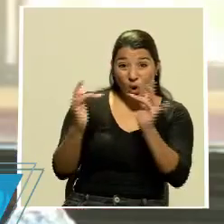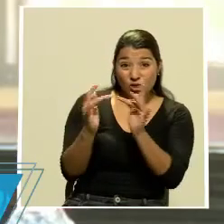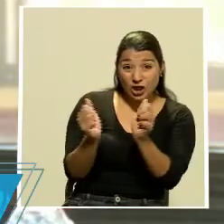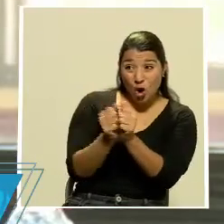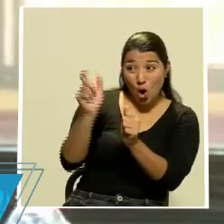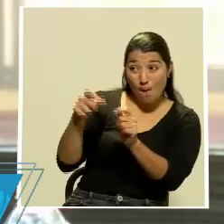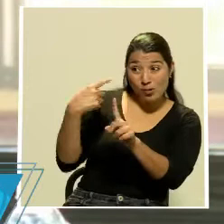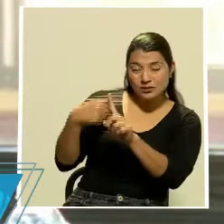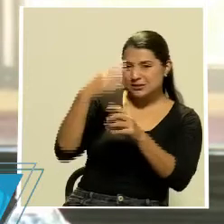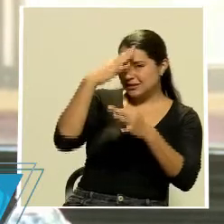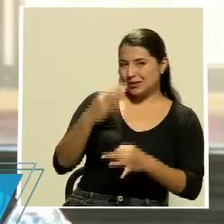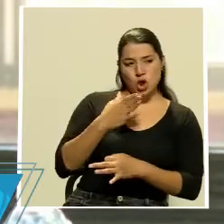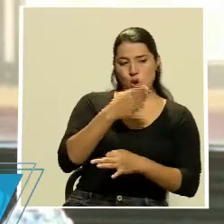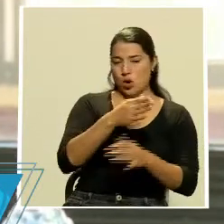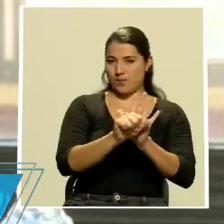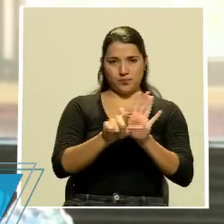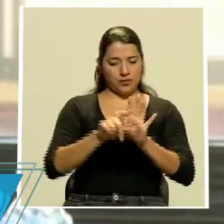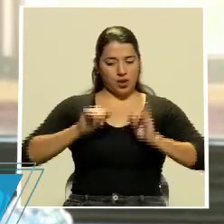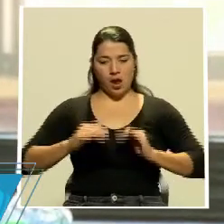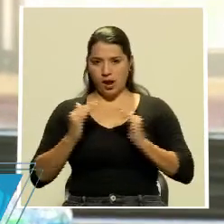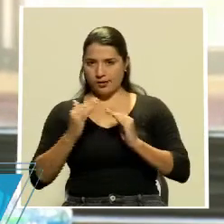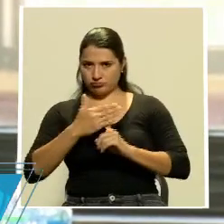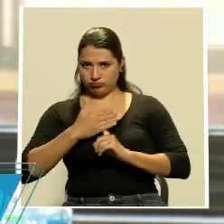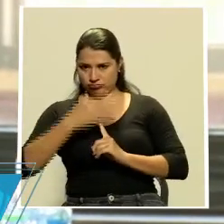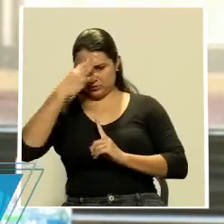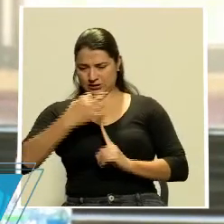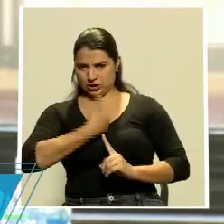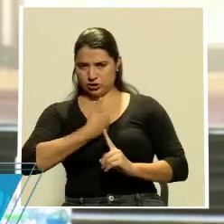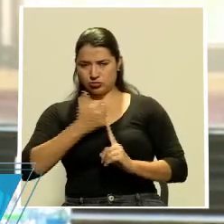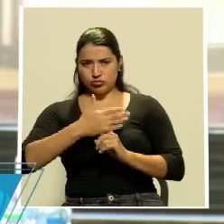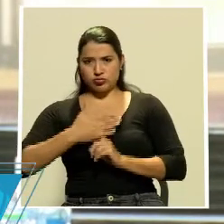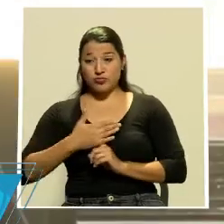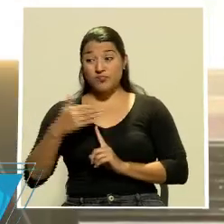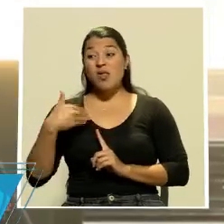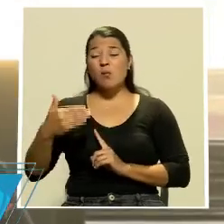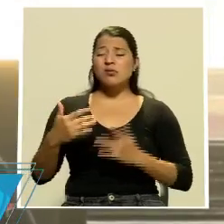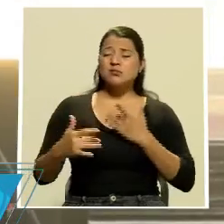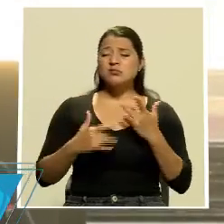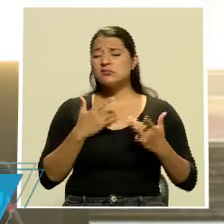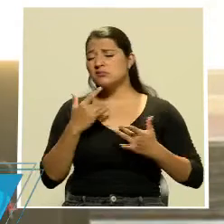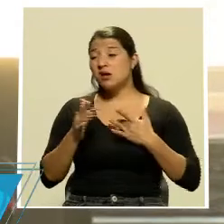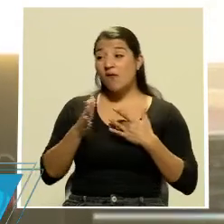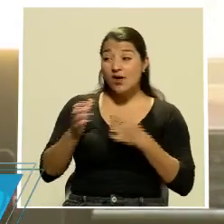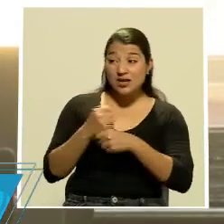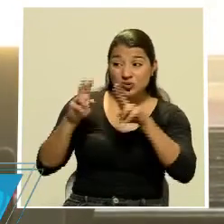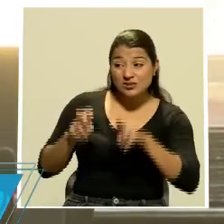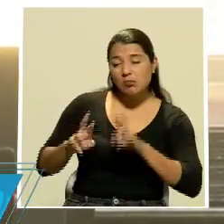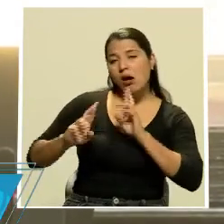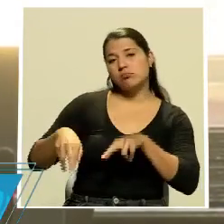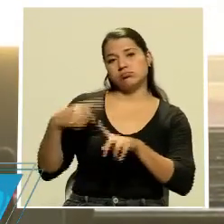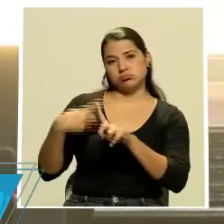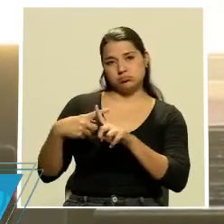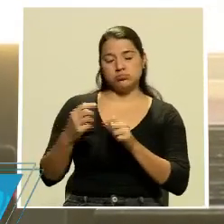que se realizó la prueba, que dio positiva. Actualmente Hopperman permanece en su casa, aislado en buenas condiciones de salud. Por